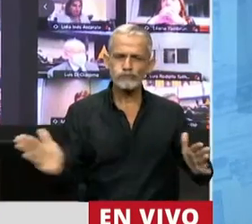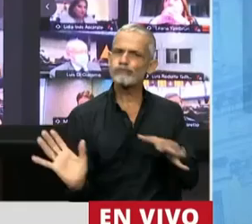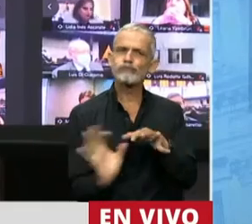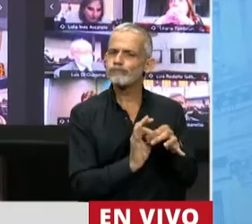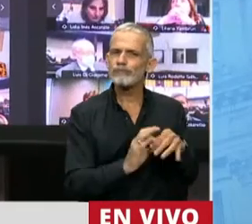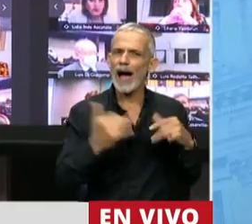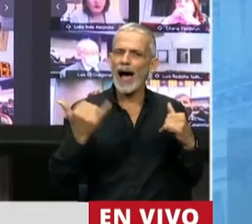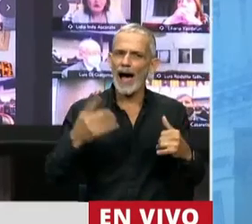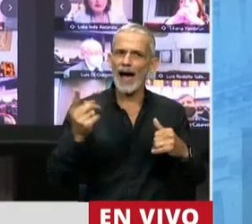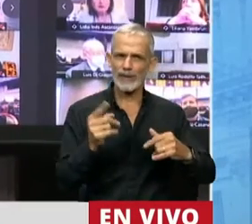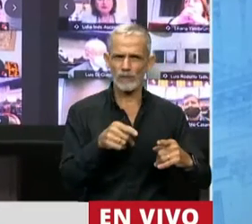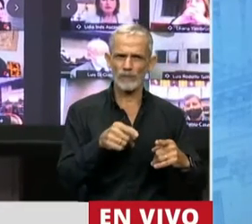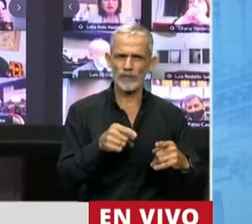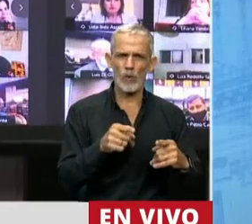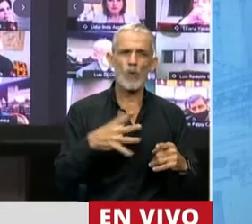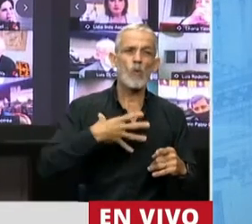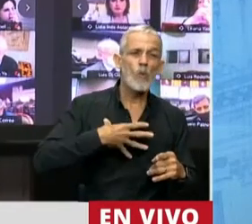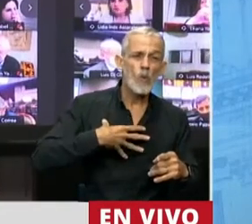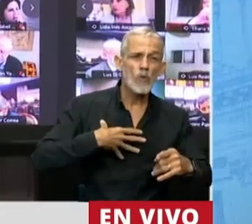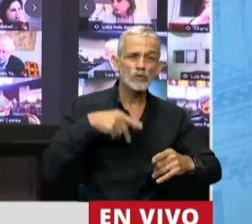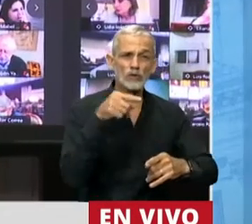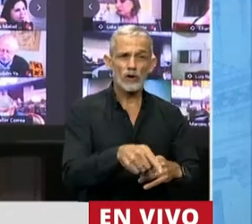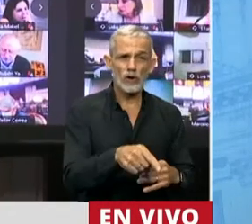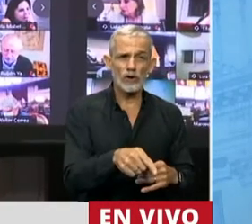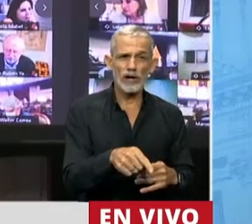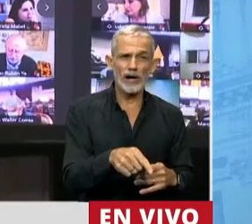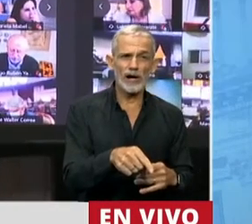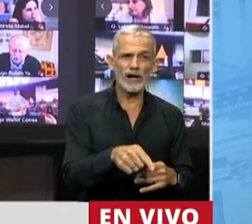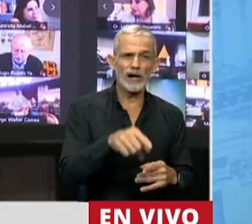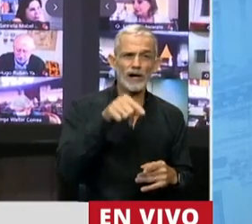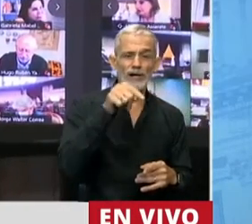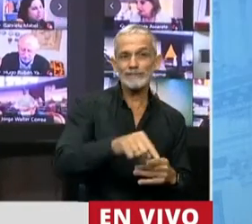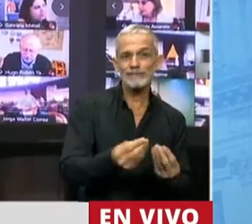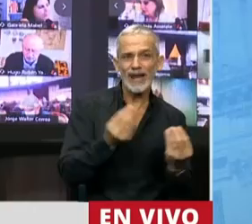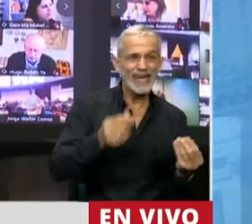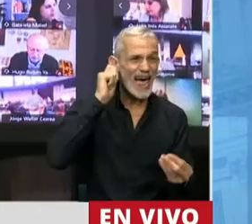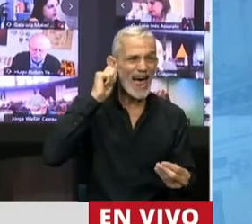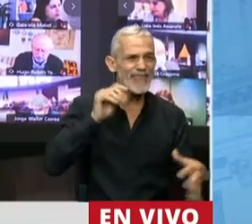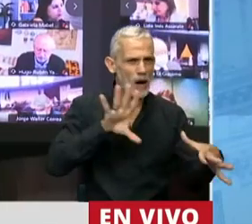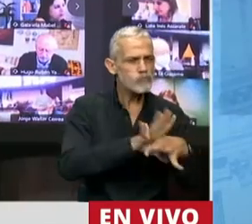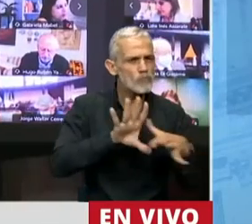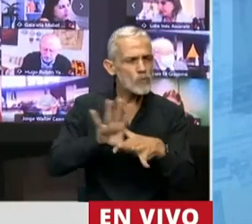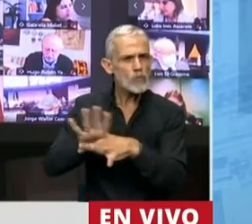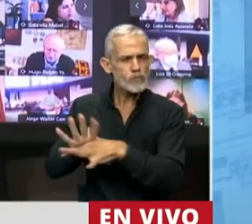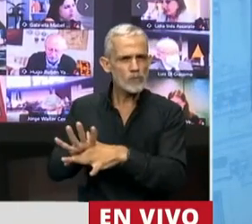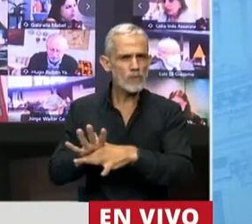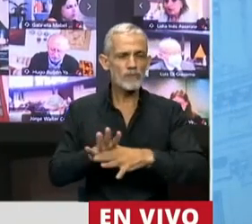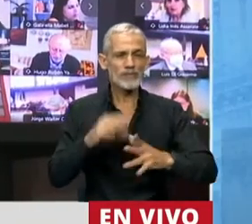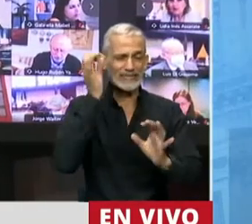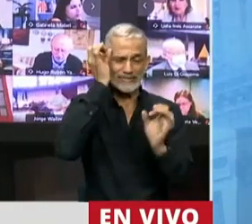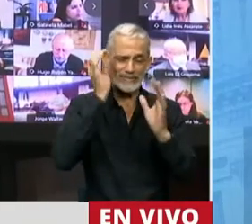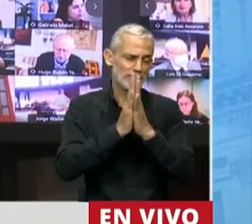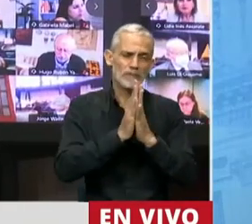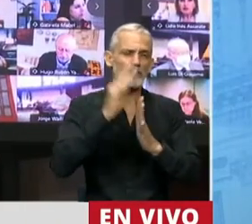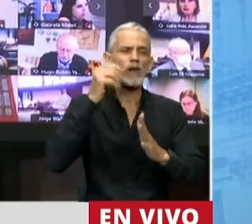relación entre un curso o un grado y la edad correspondiente. Blanquita, si apagás